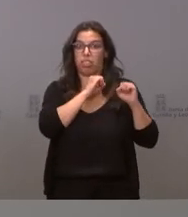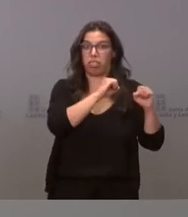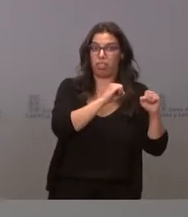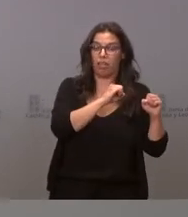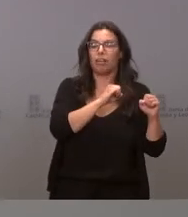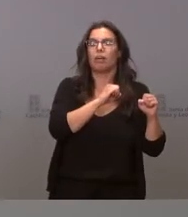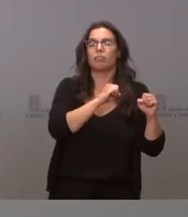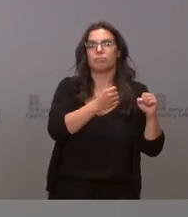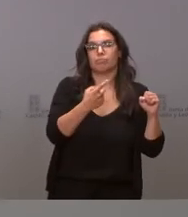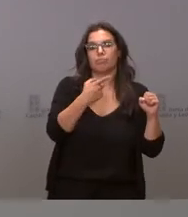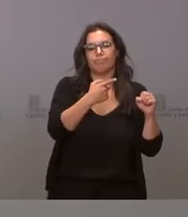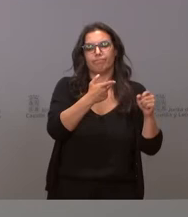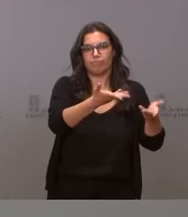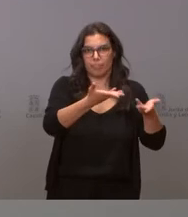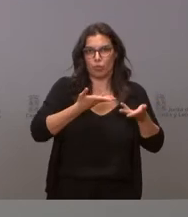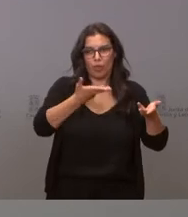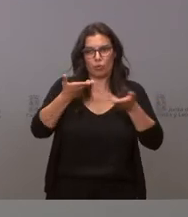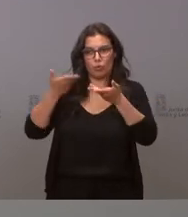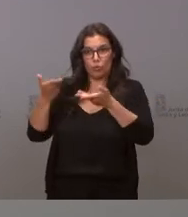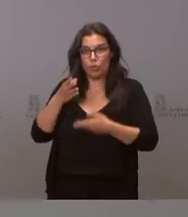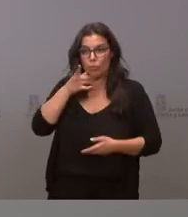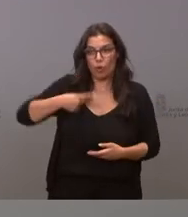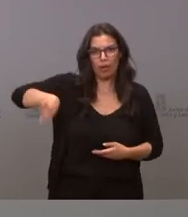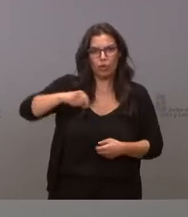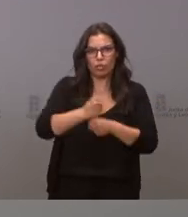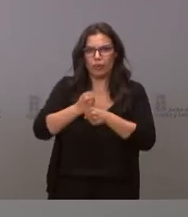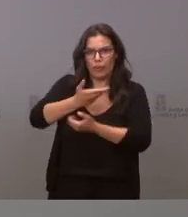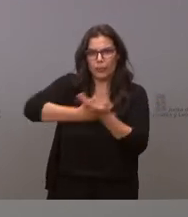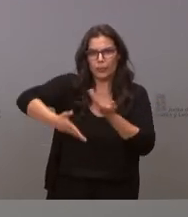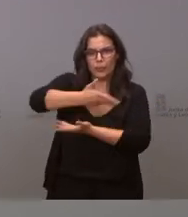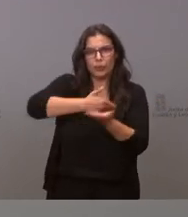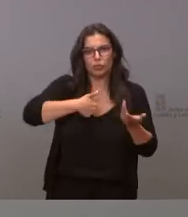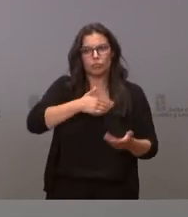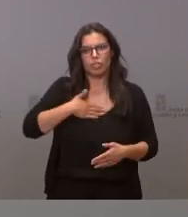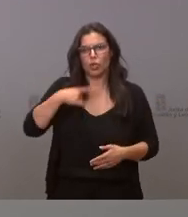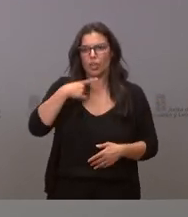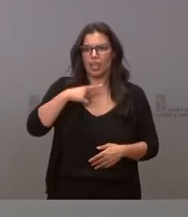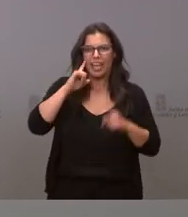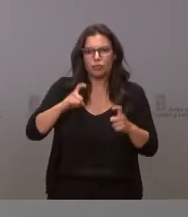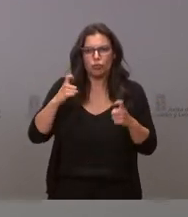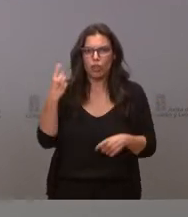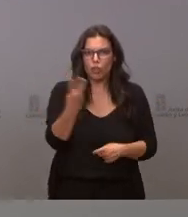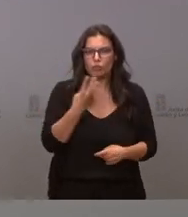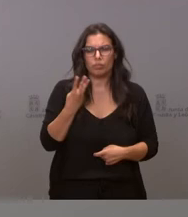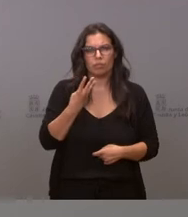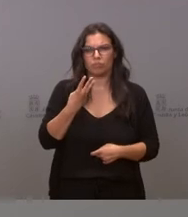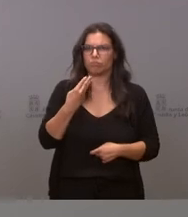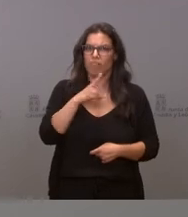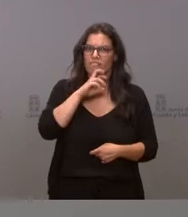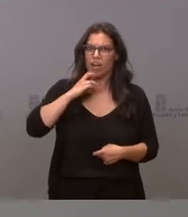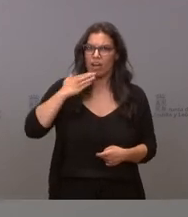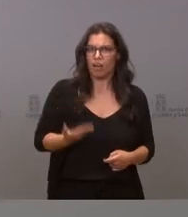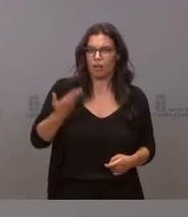ludopatía porque están trabajando además de modo conjunto y quiero poner en valor ese esfuerzo que están haciendo para